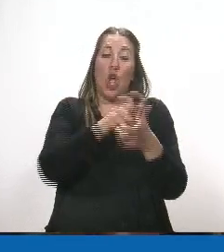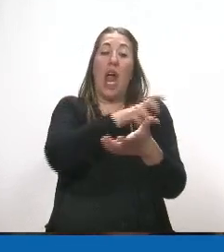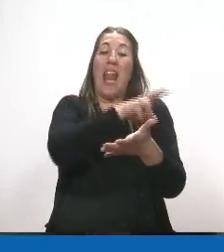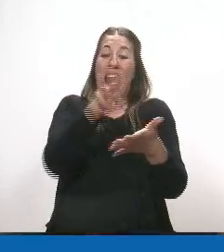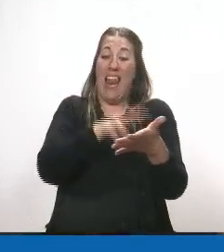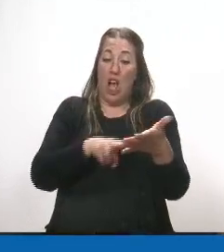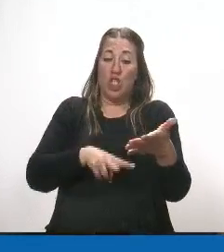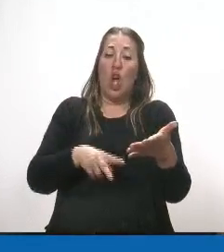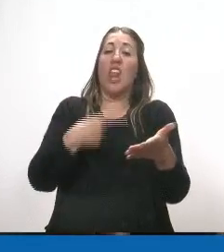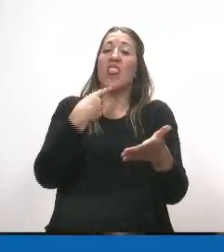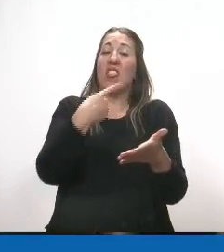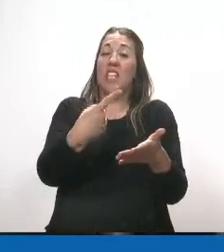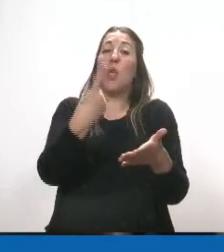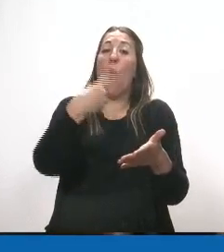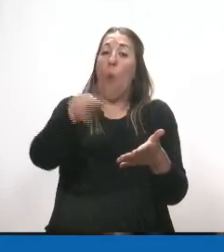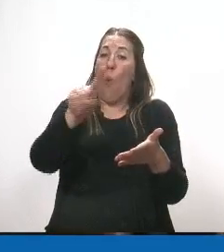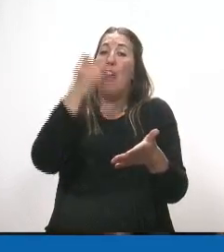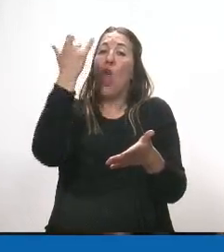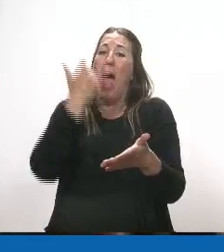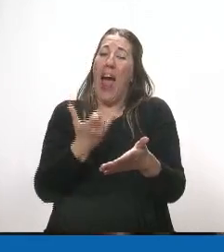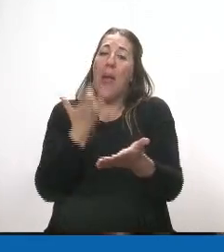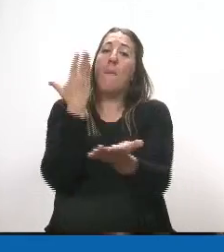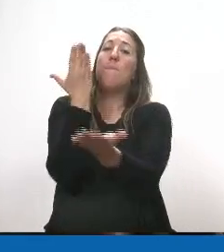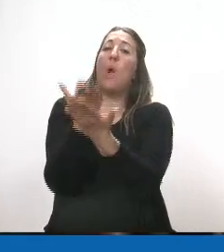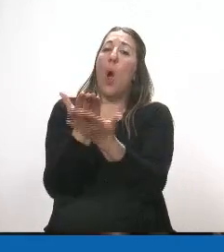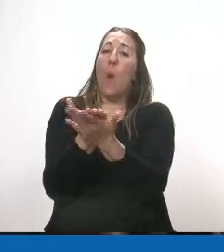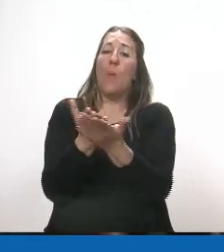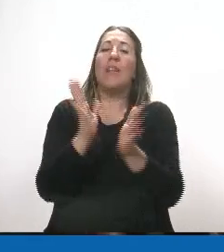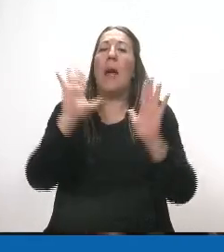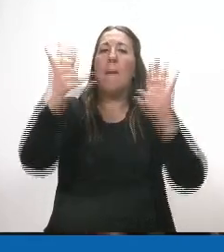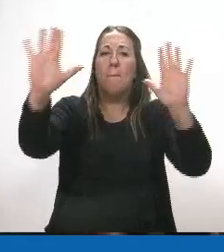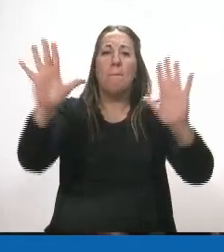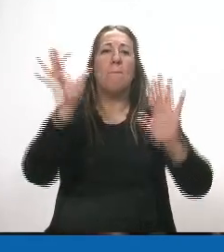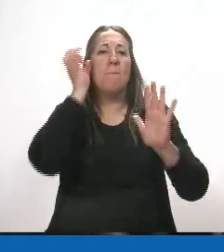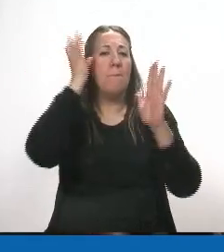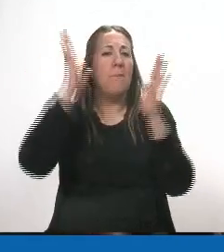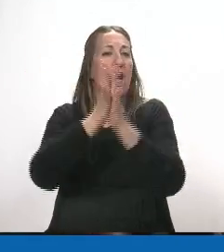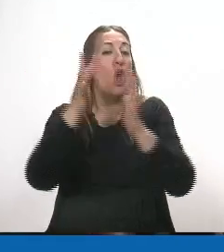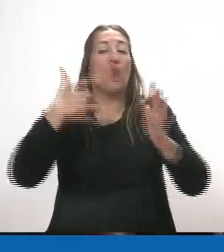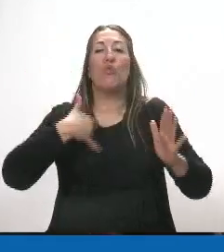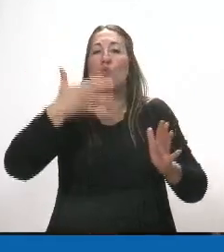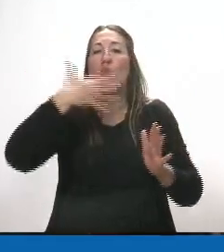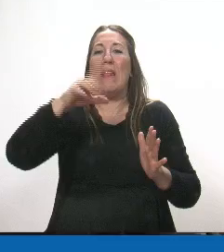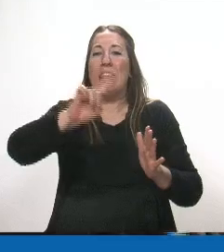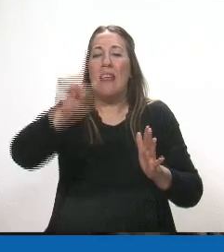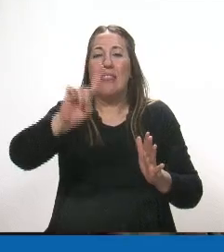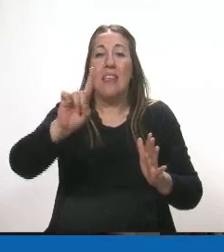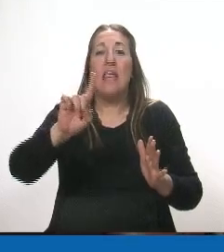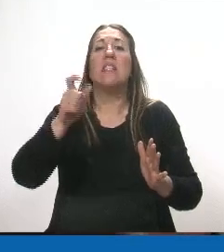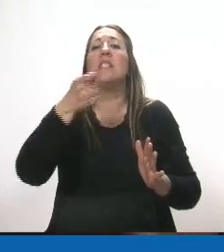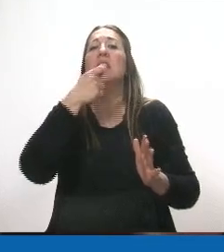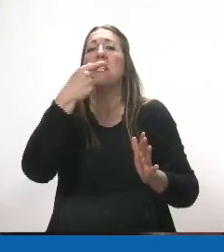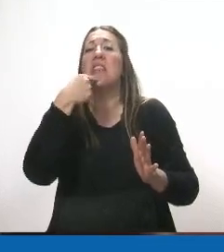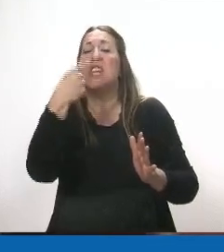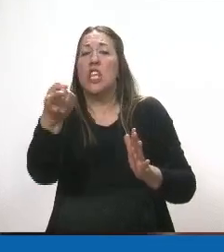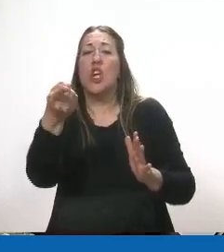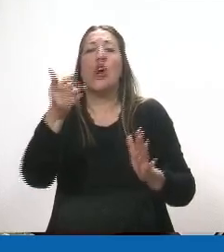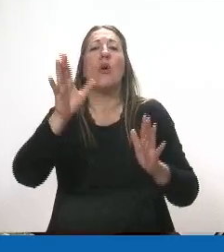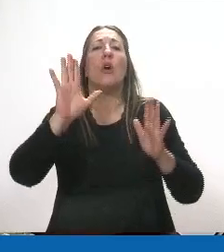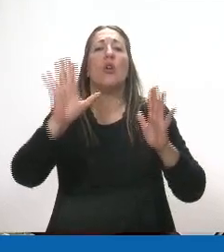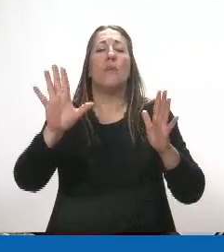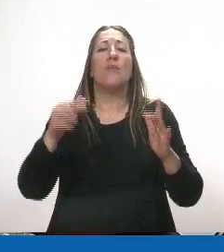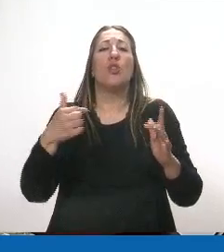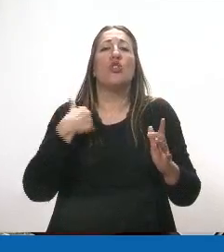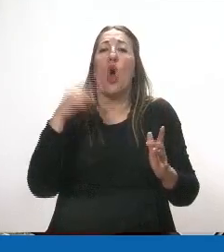yo no, no, digo, ¿qué quiero entender? Perdóneme, digo, no entendí si lo que hizo el senador Bischi es una No le escuché moción